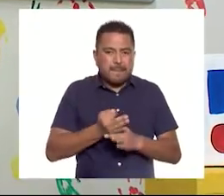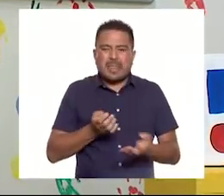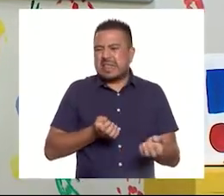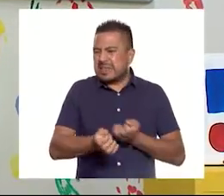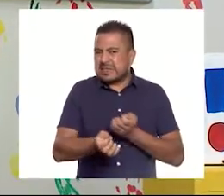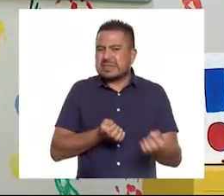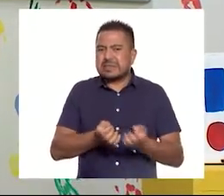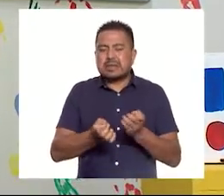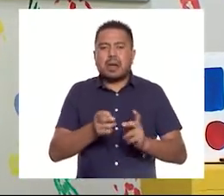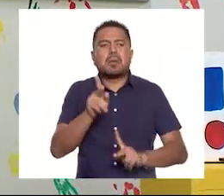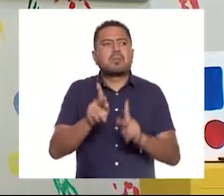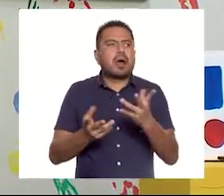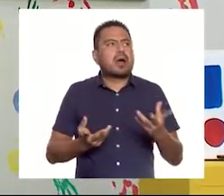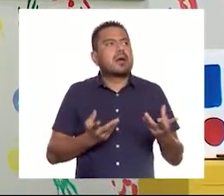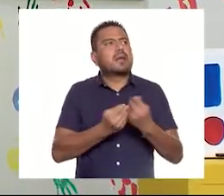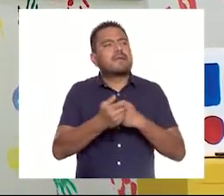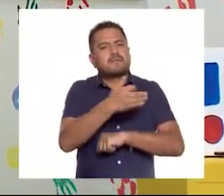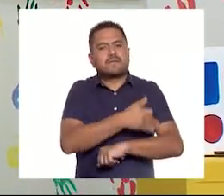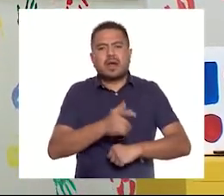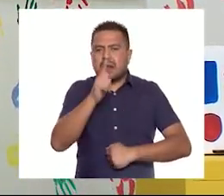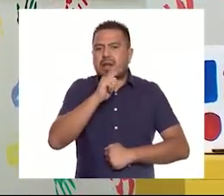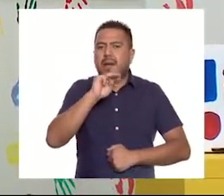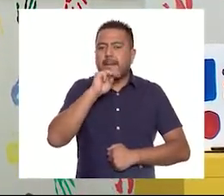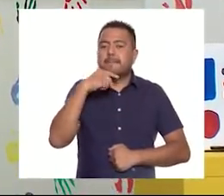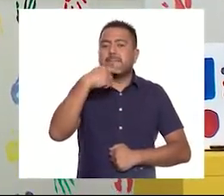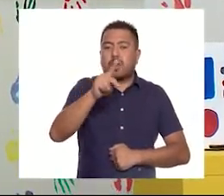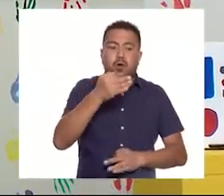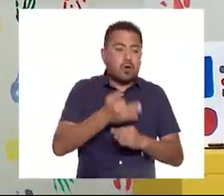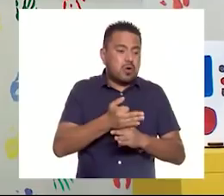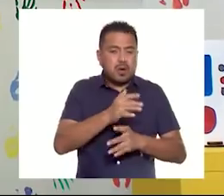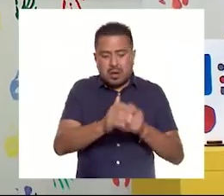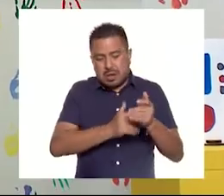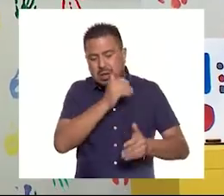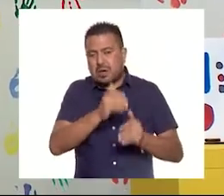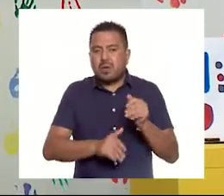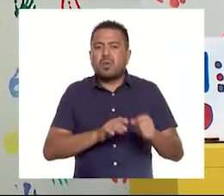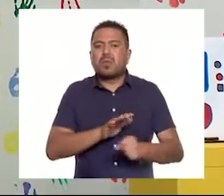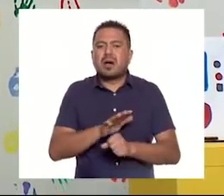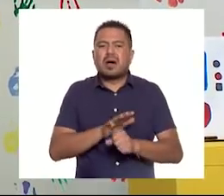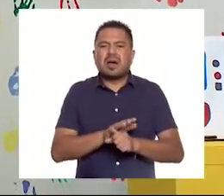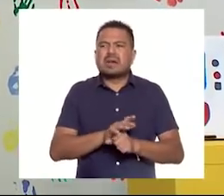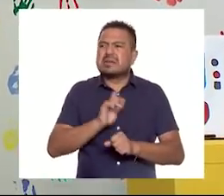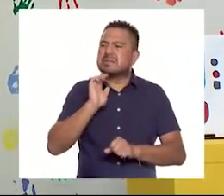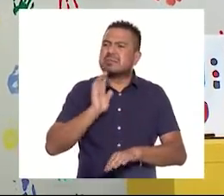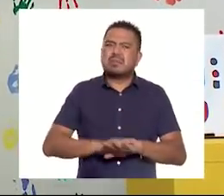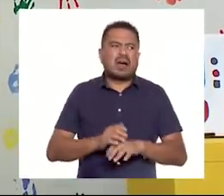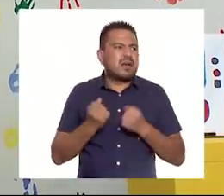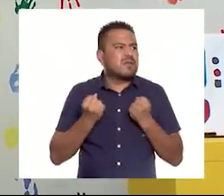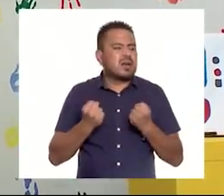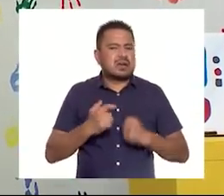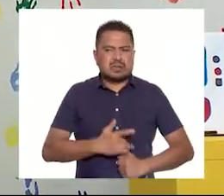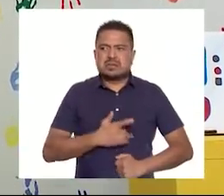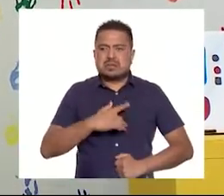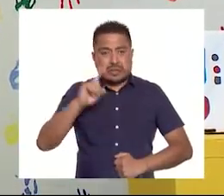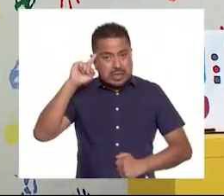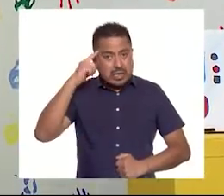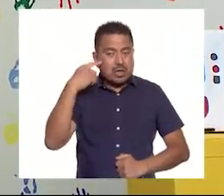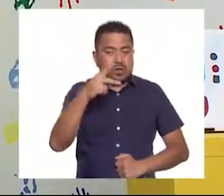practicarla y platica con tu familia en tu lengua materna. Por hoy hemos terminado con ¿Qué tan intenso es tu enojo?